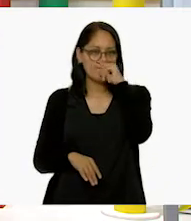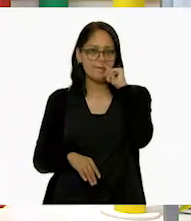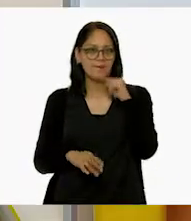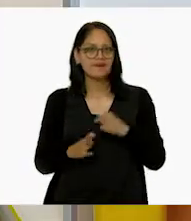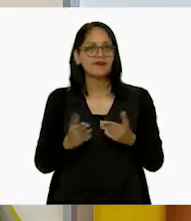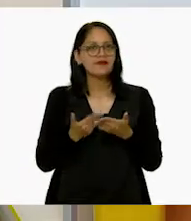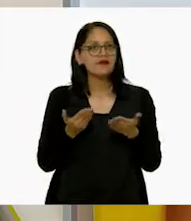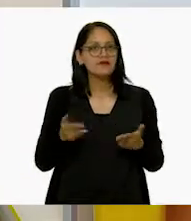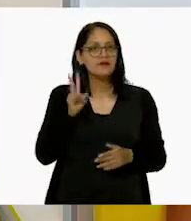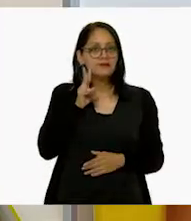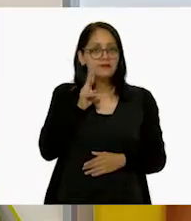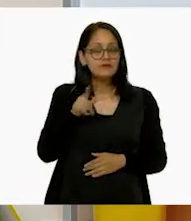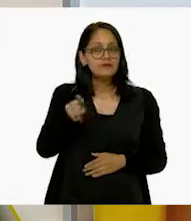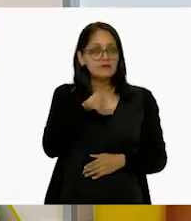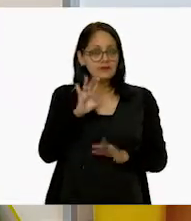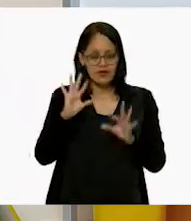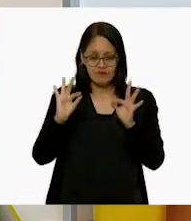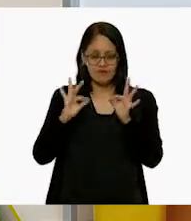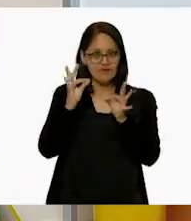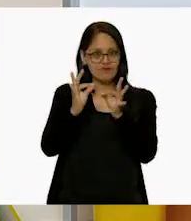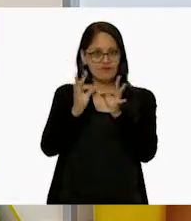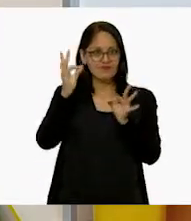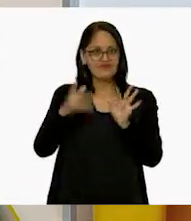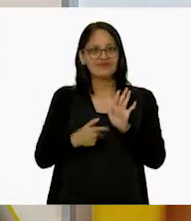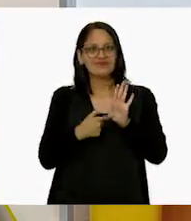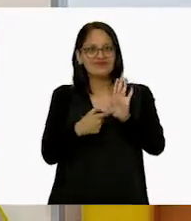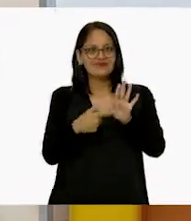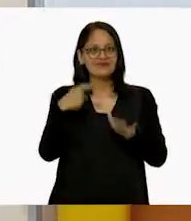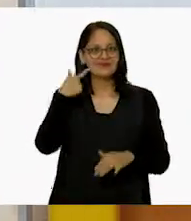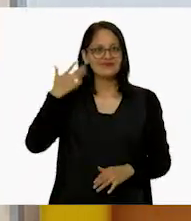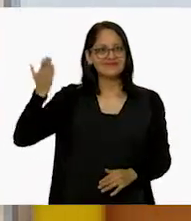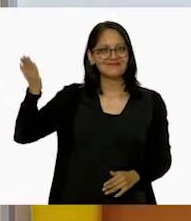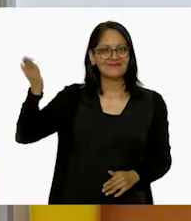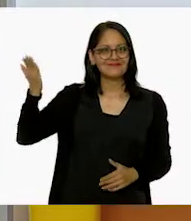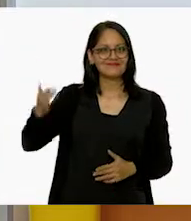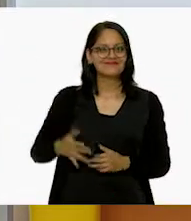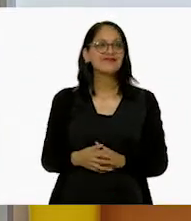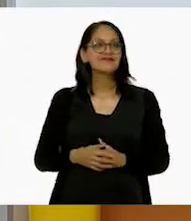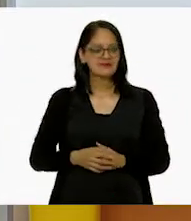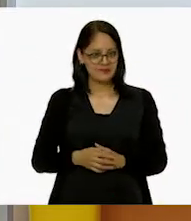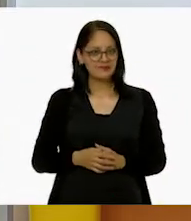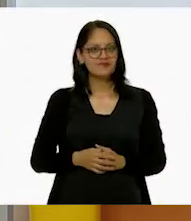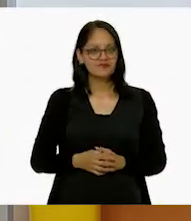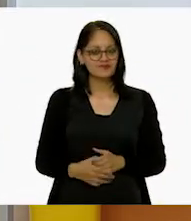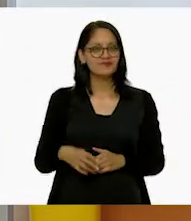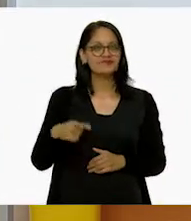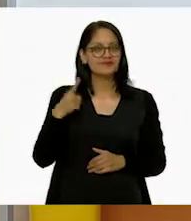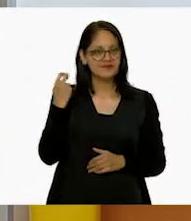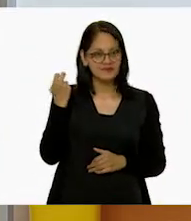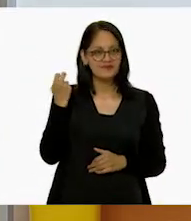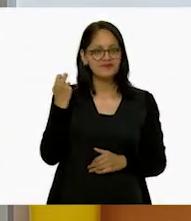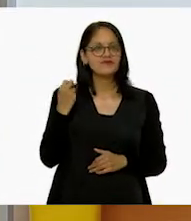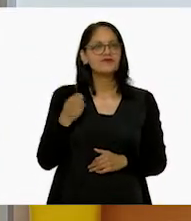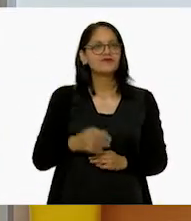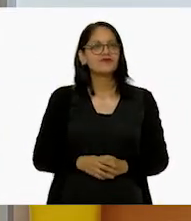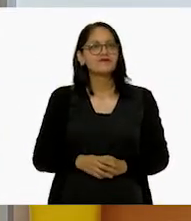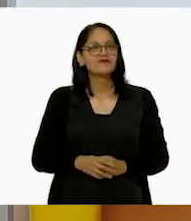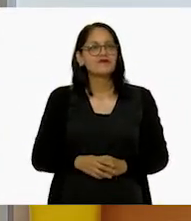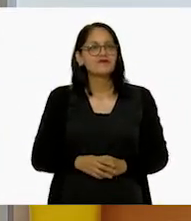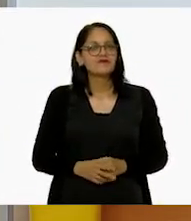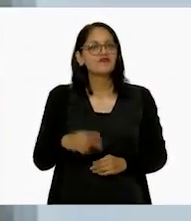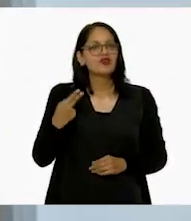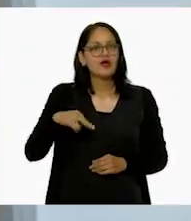A ver. Ay, creo que ya quedó. Listo. Ahora sí. Ya tenemos aquí nuestro